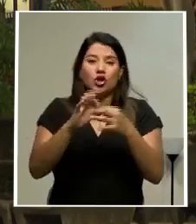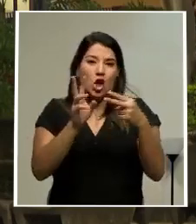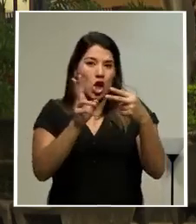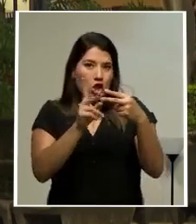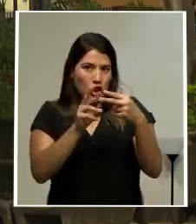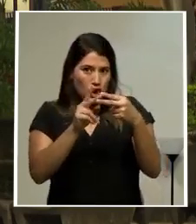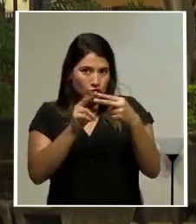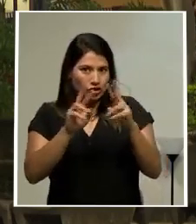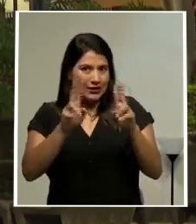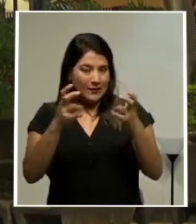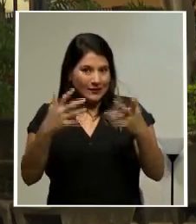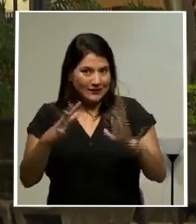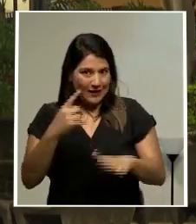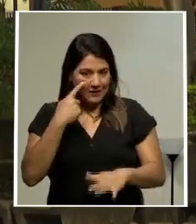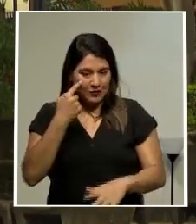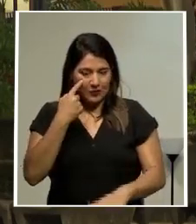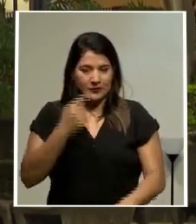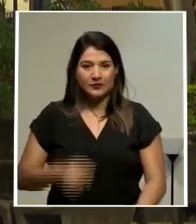que acabamos de ver. Veamos.